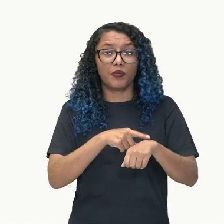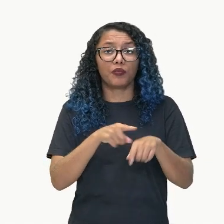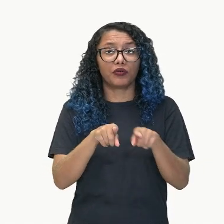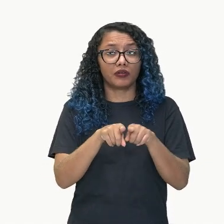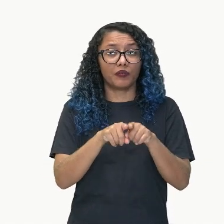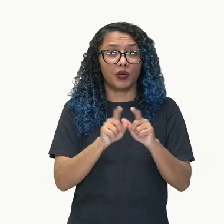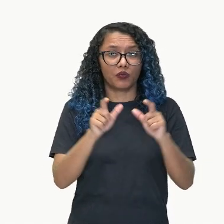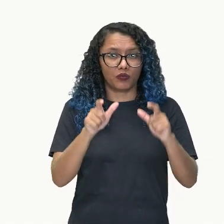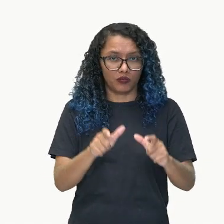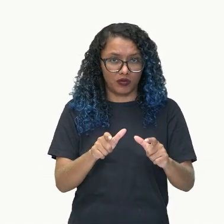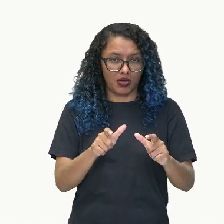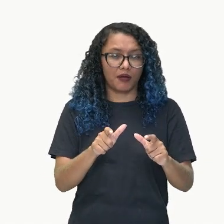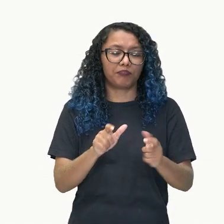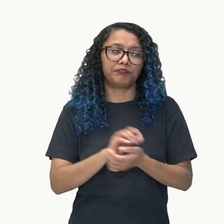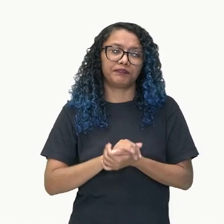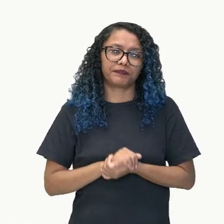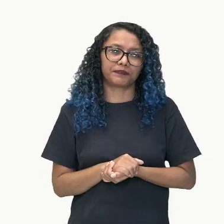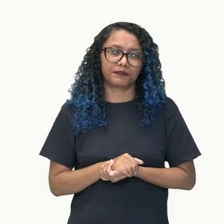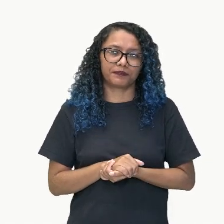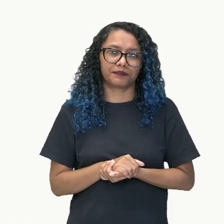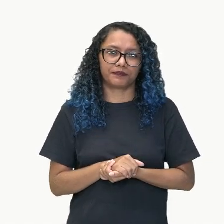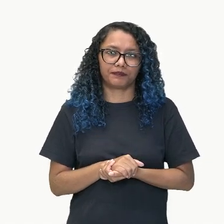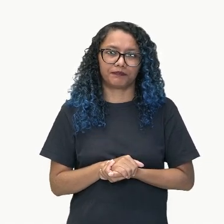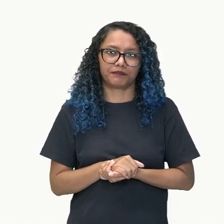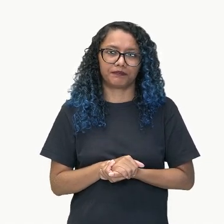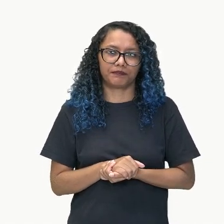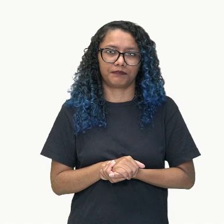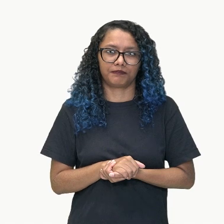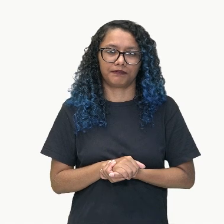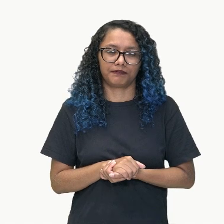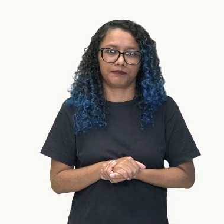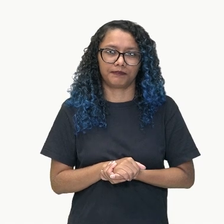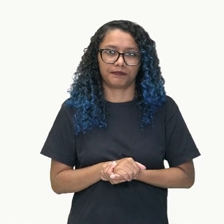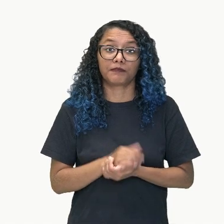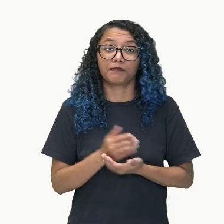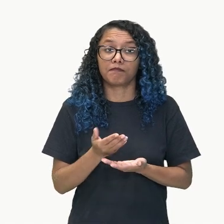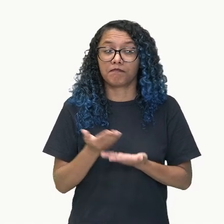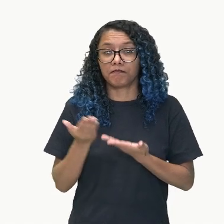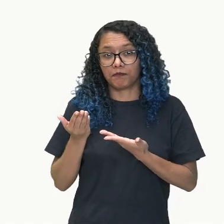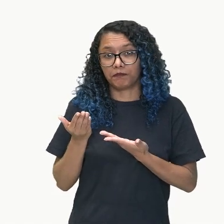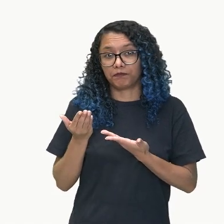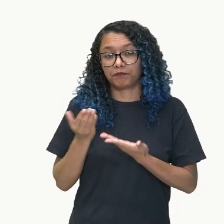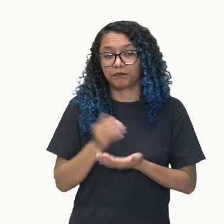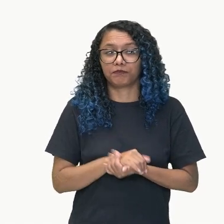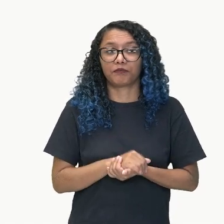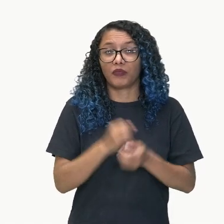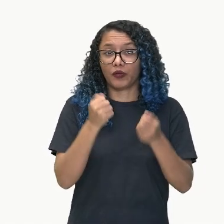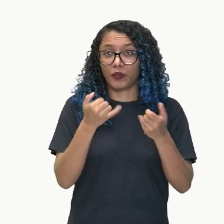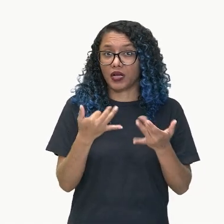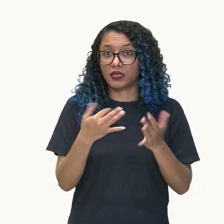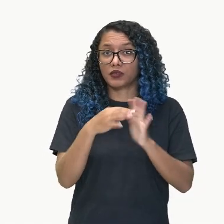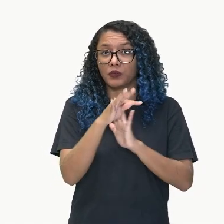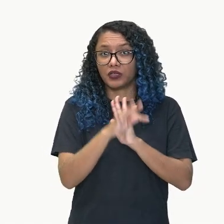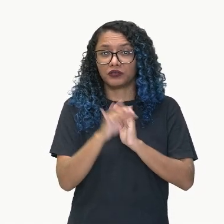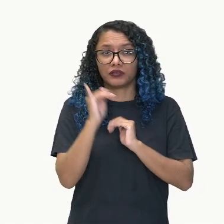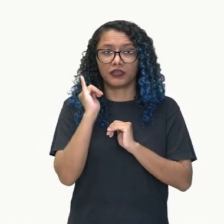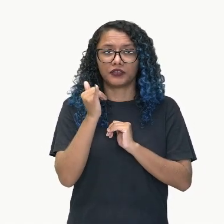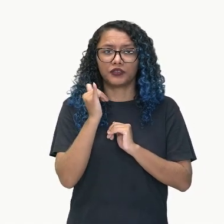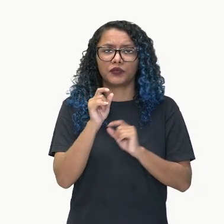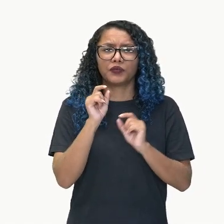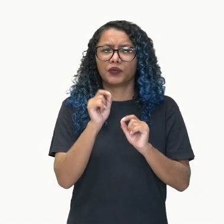determinado. Entonces, comenzando ahí, nuestro texto narrativo, él va a contar